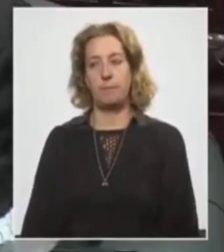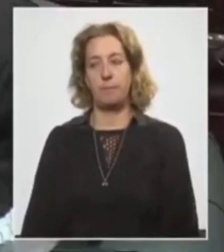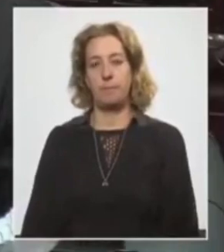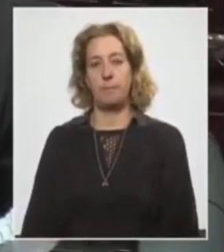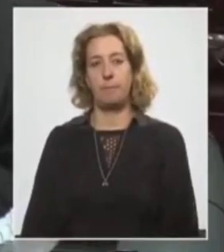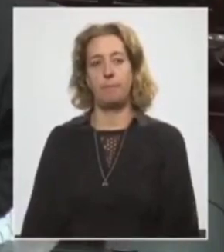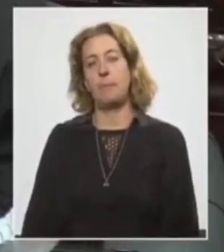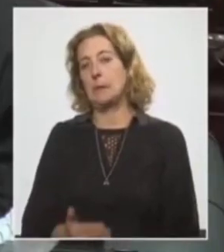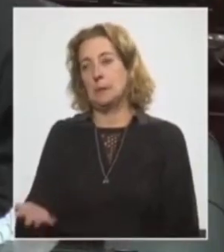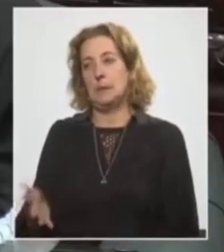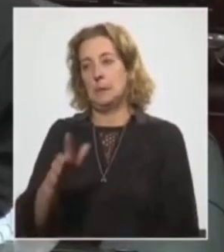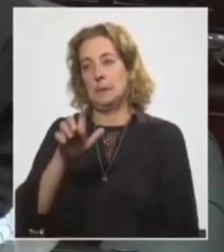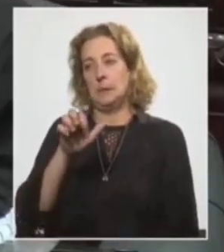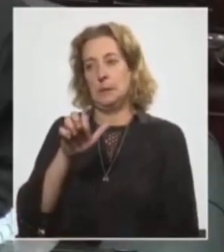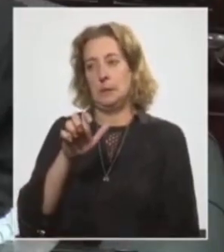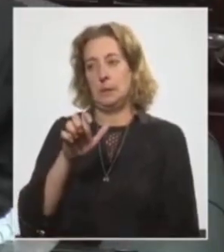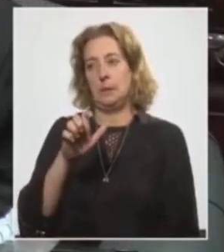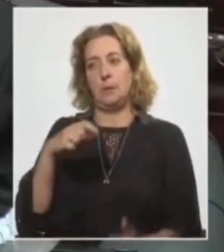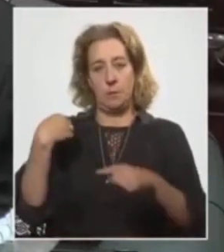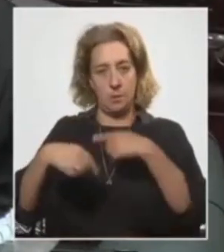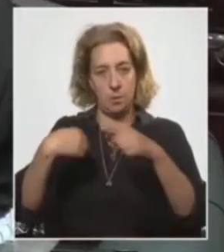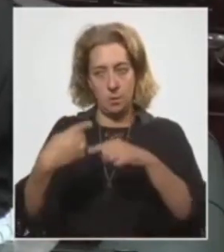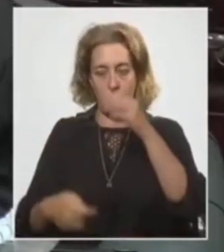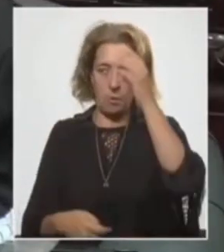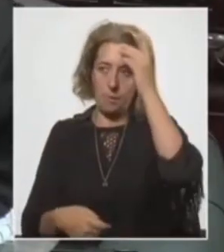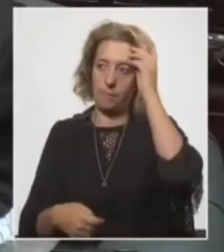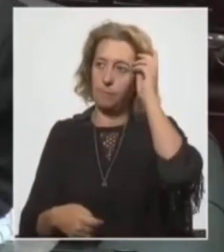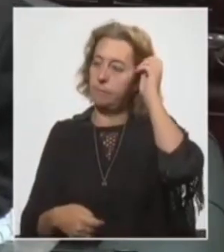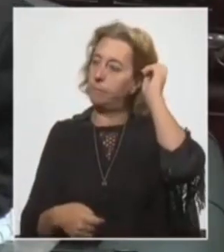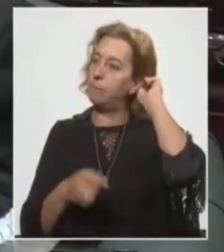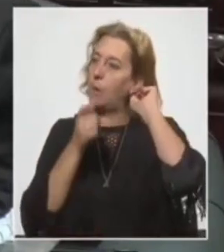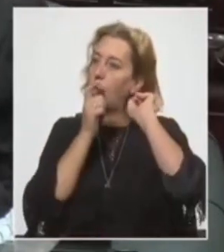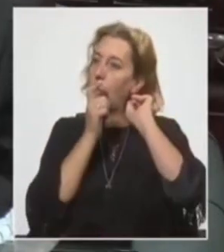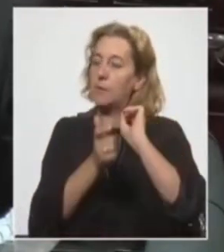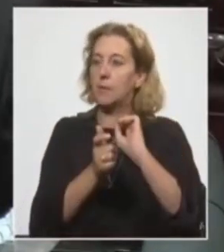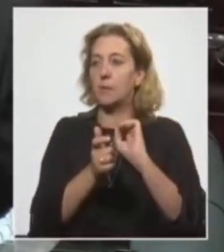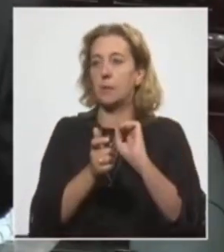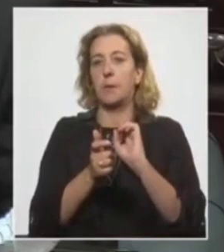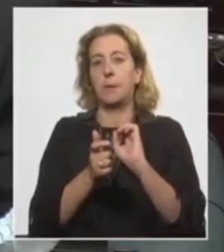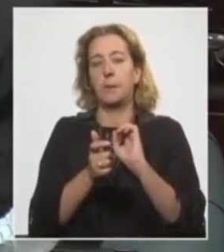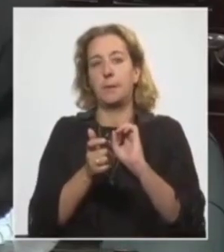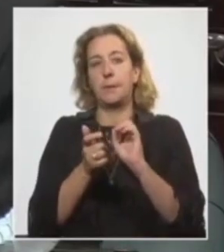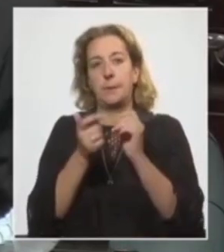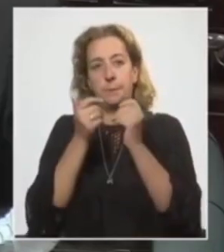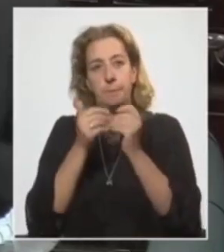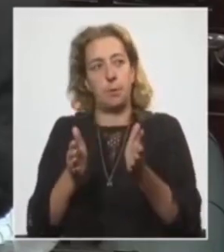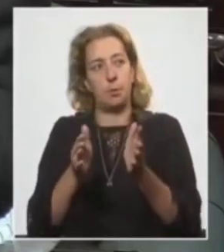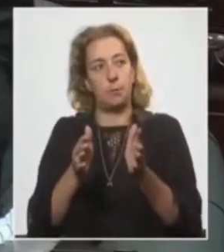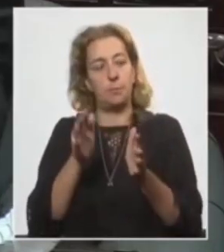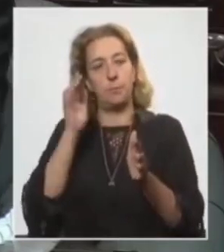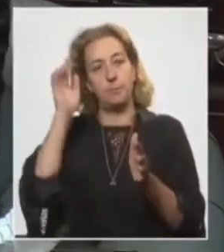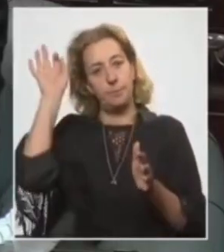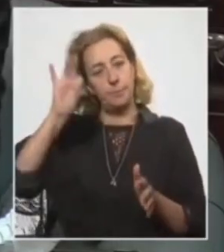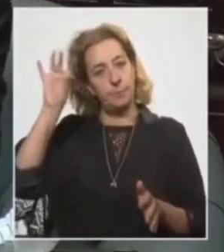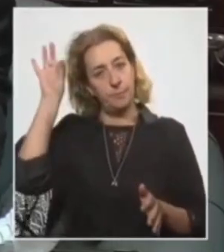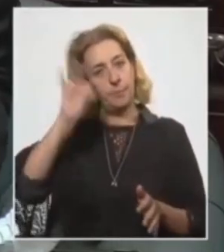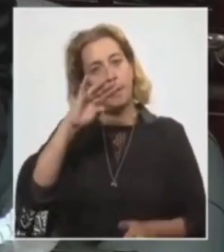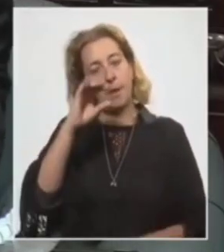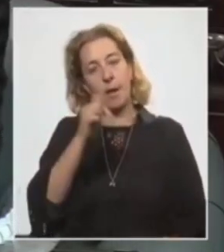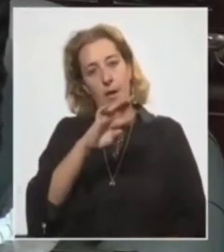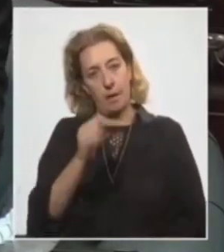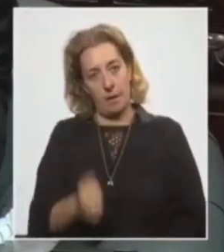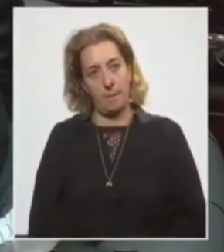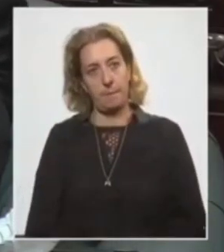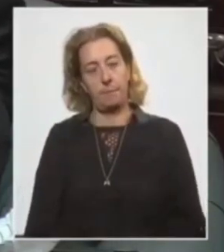Bien, evidentemente vamos a continuar la línea argumentativa que acaba de iniciar el señor Senador Carrera,